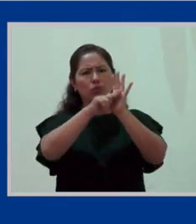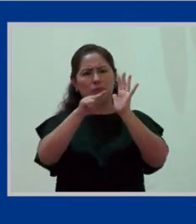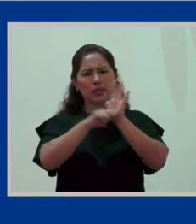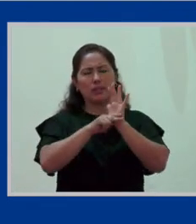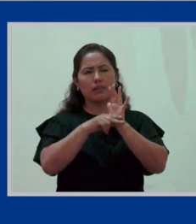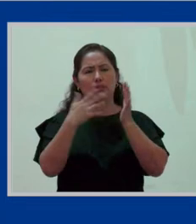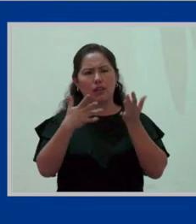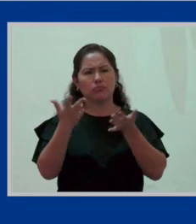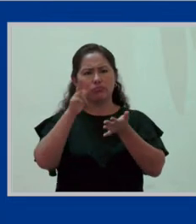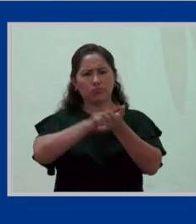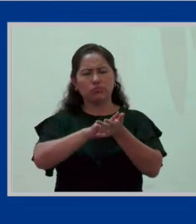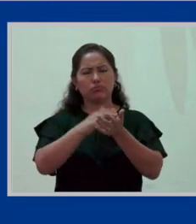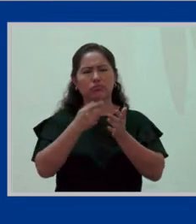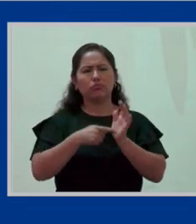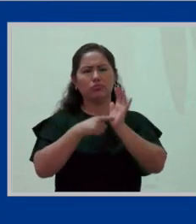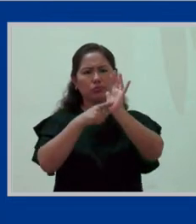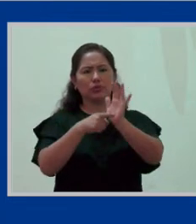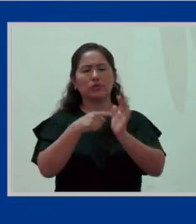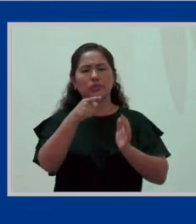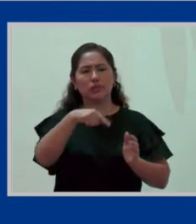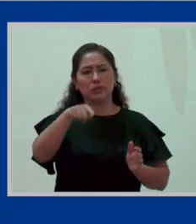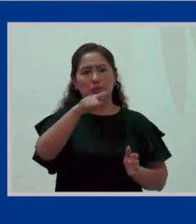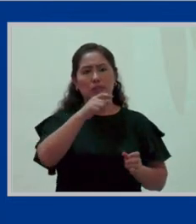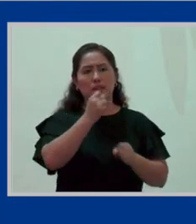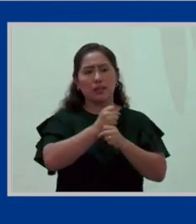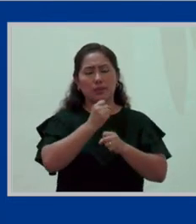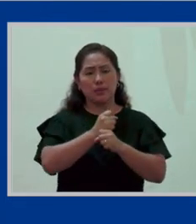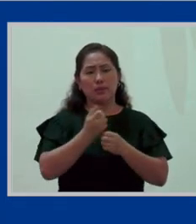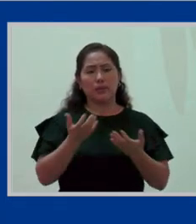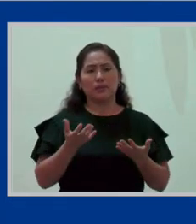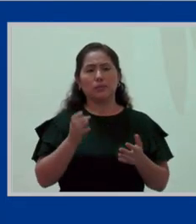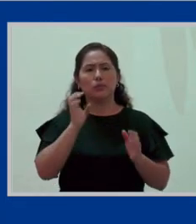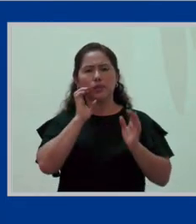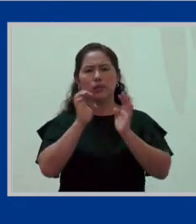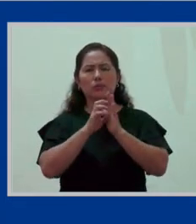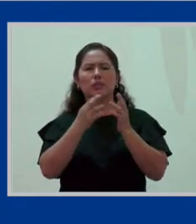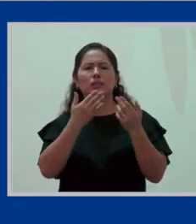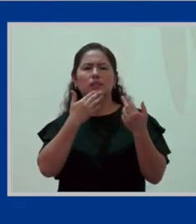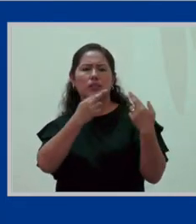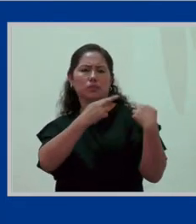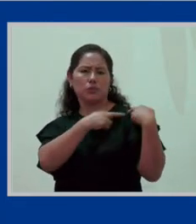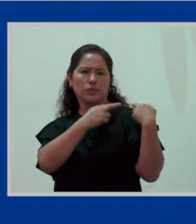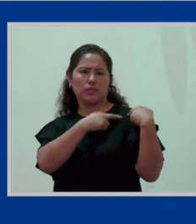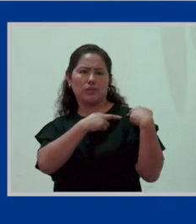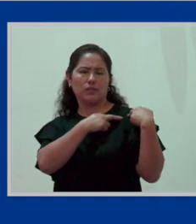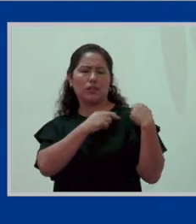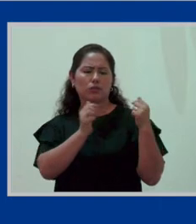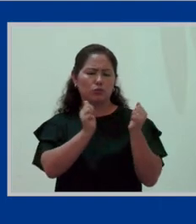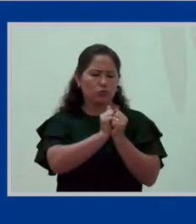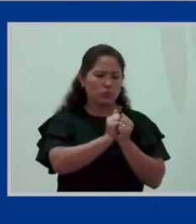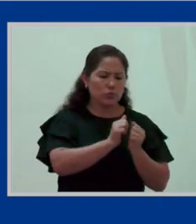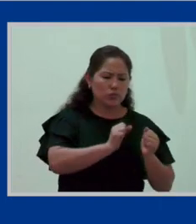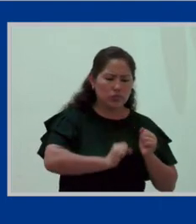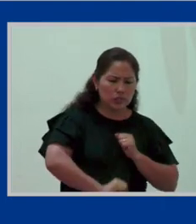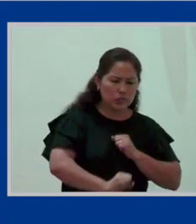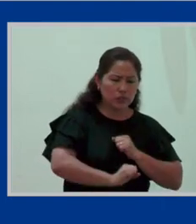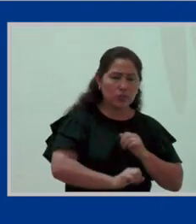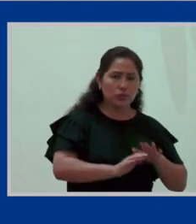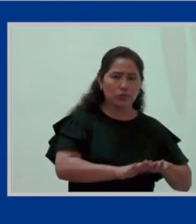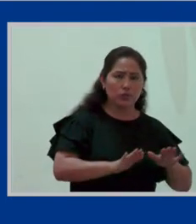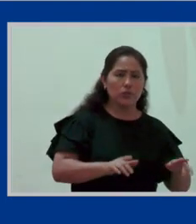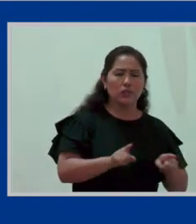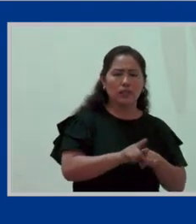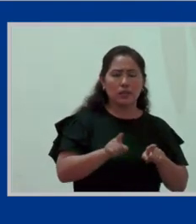para estos pedidos de teletrabajo con ocasión de, por ejemplo, la responsabilidad hacia niños y del estado de